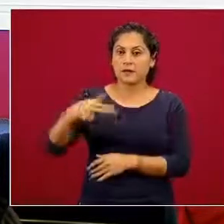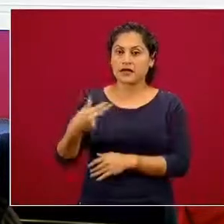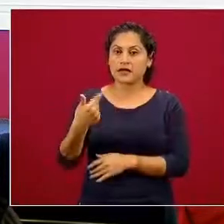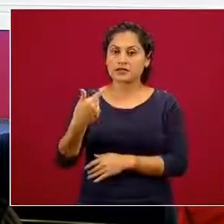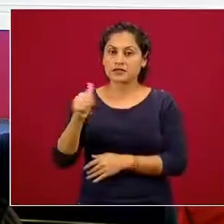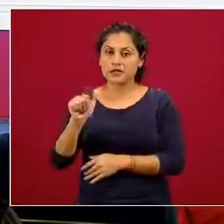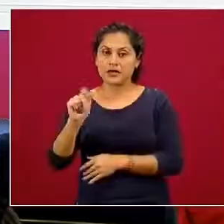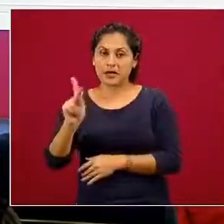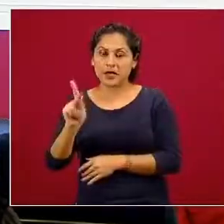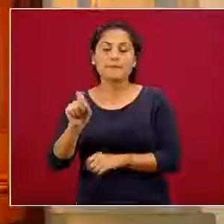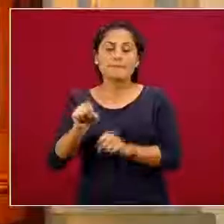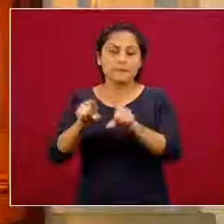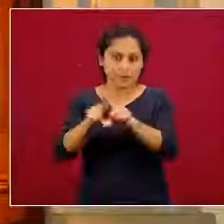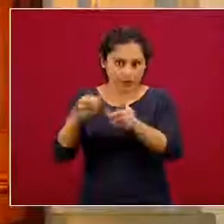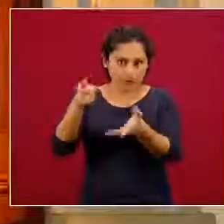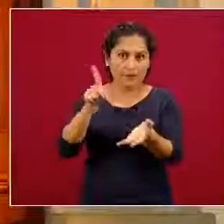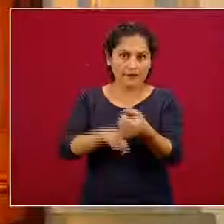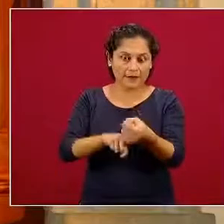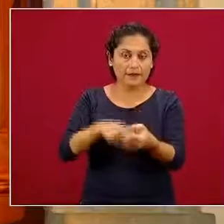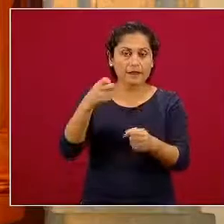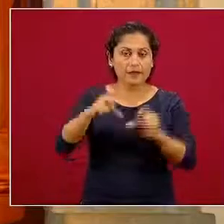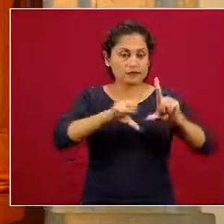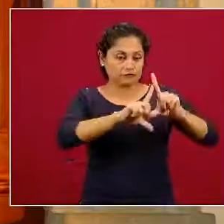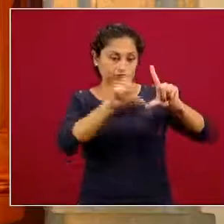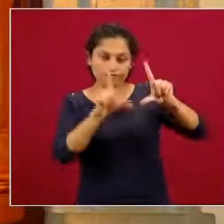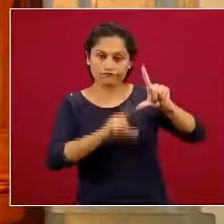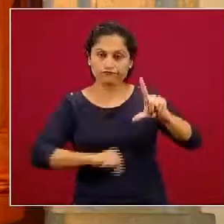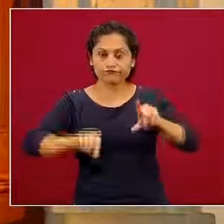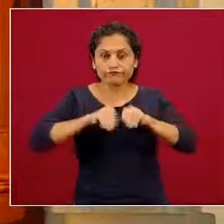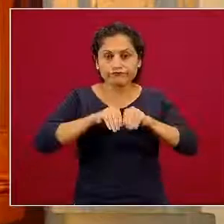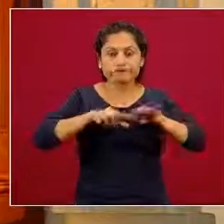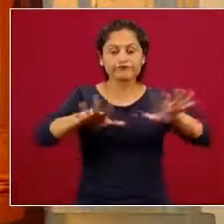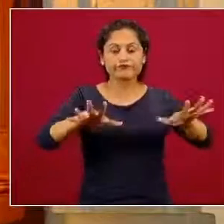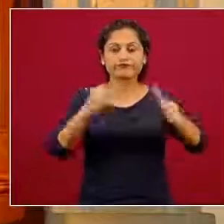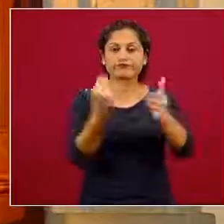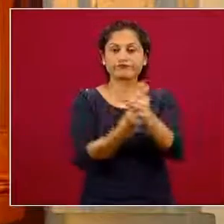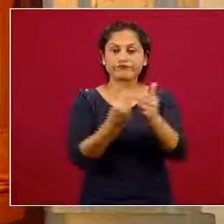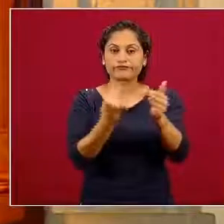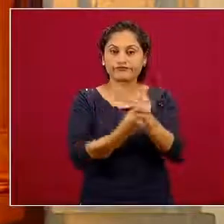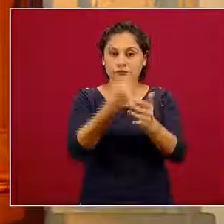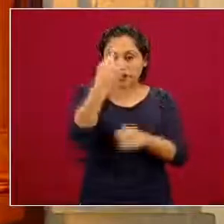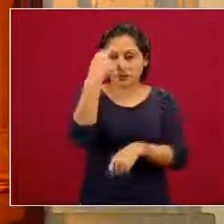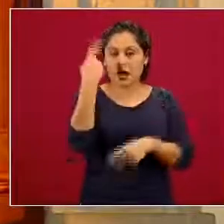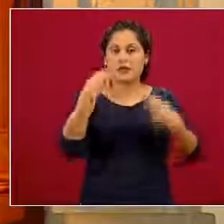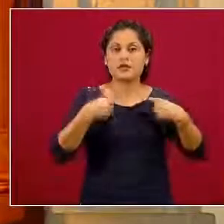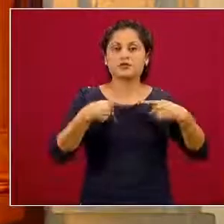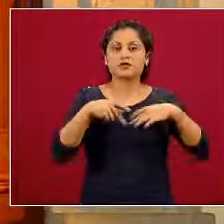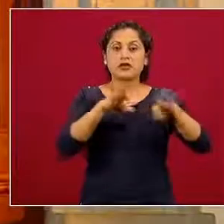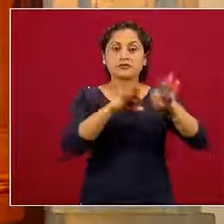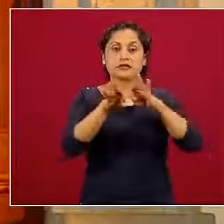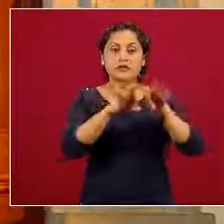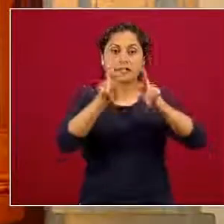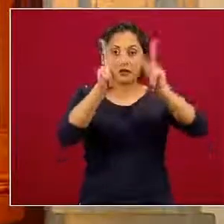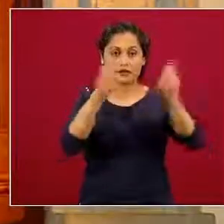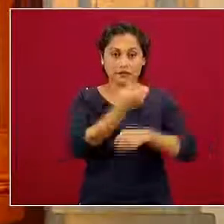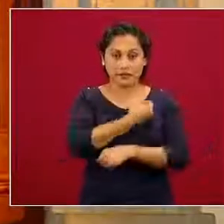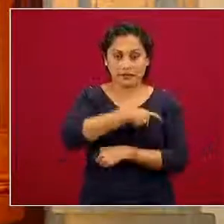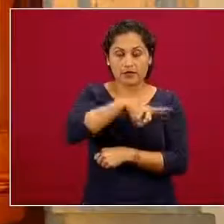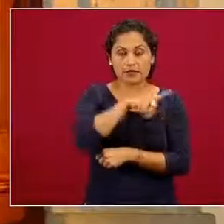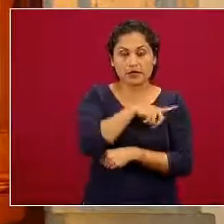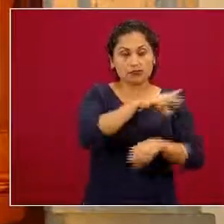cabo una capacitación en todo el país para personal de salud. Estas personas van a ser